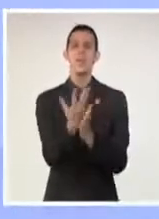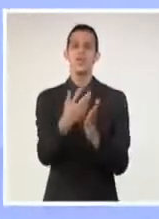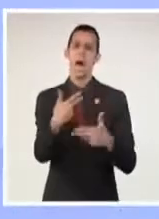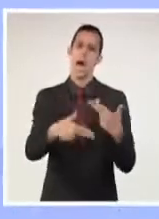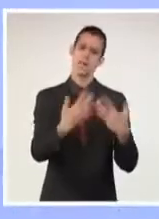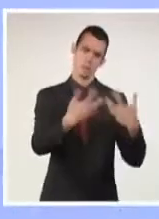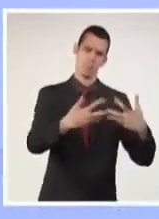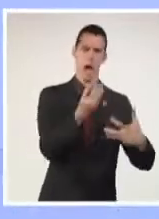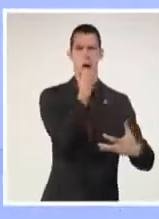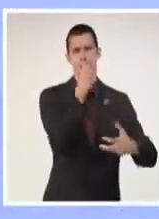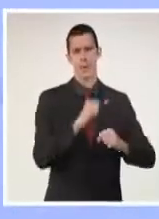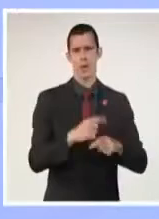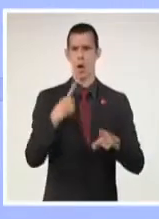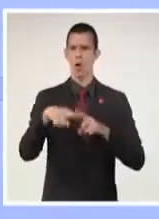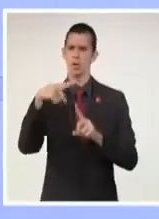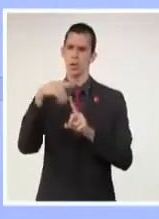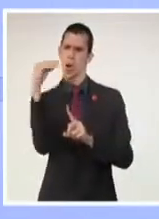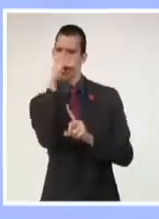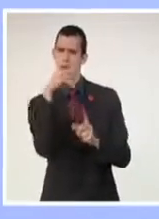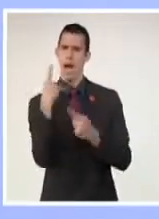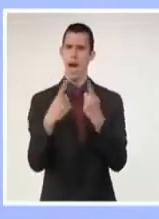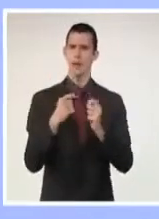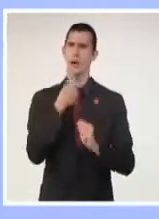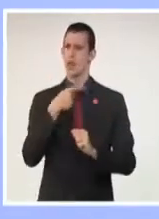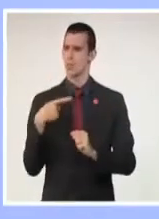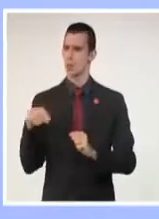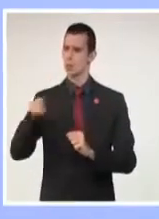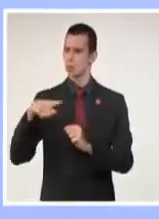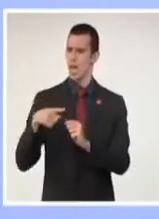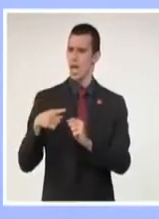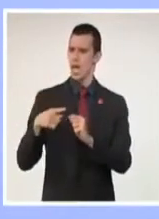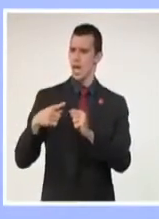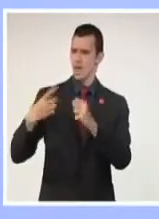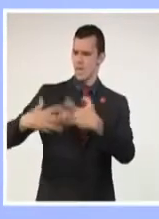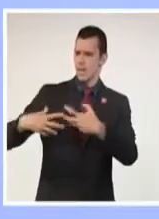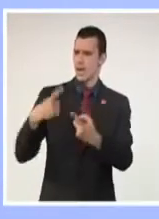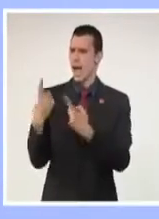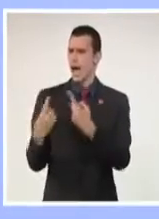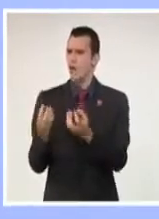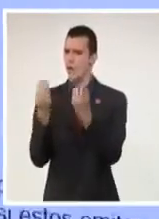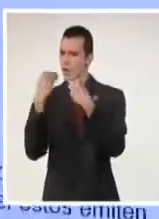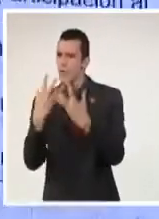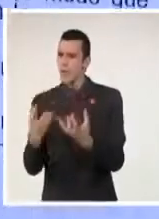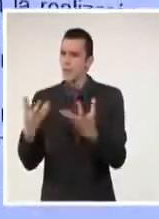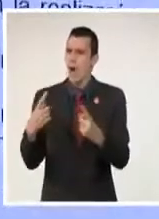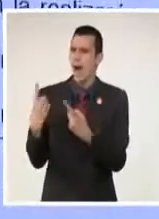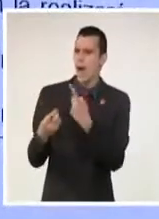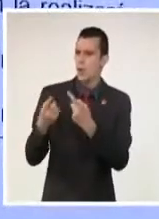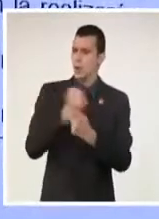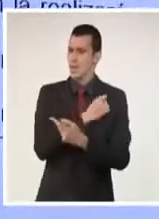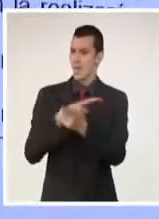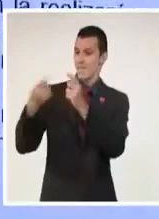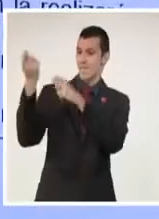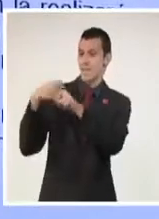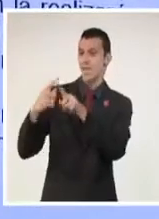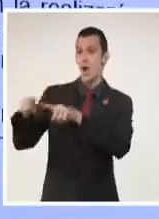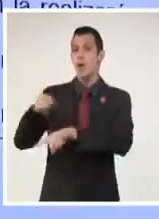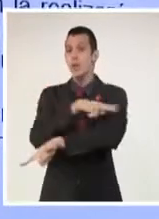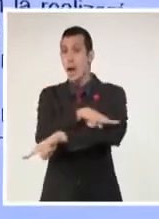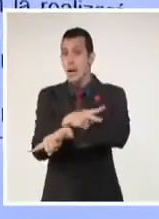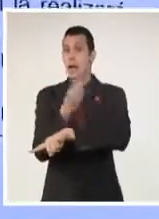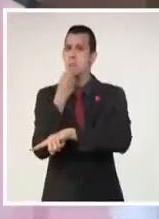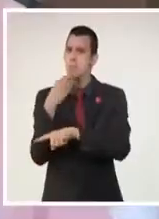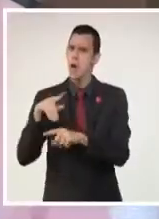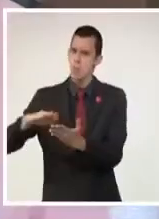los de desarrollo local, los exportadores y aquellos de economía circular o reciclaje. También los enclavados en parques